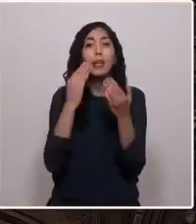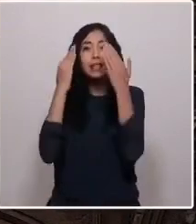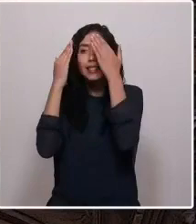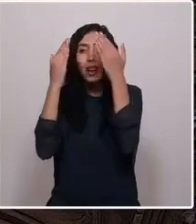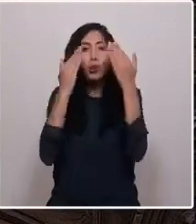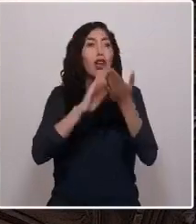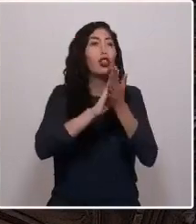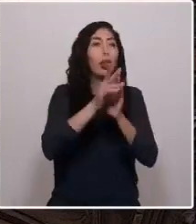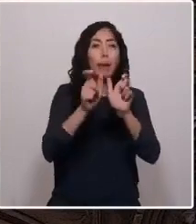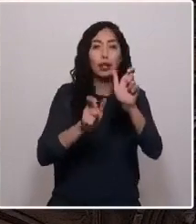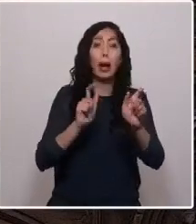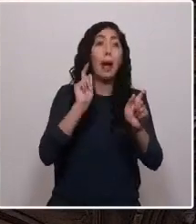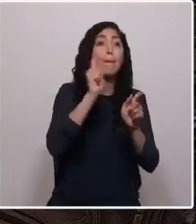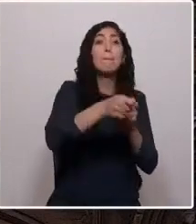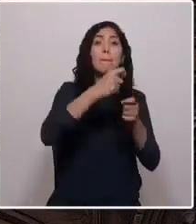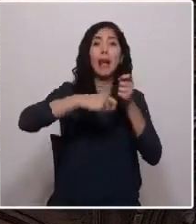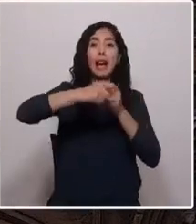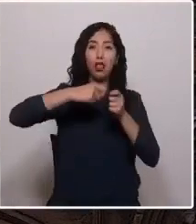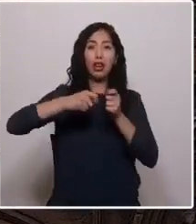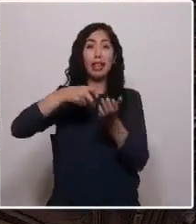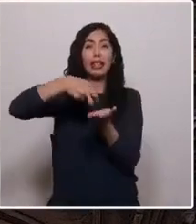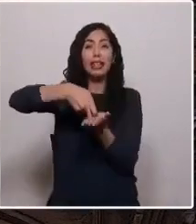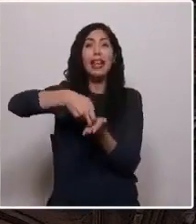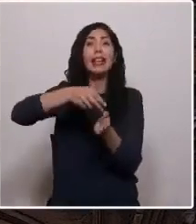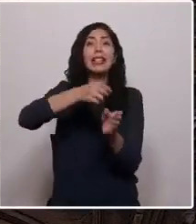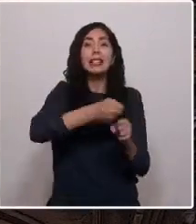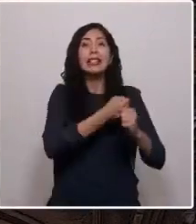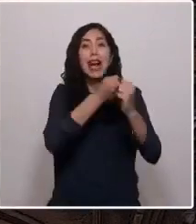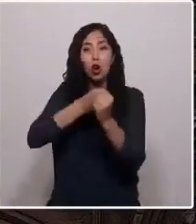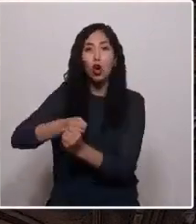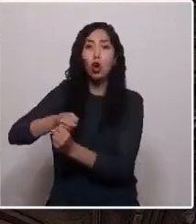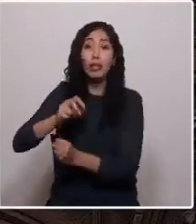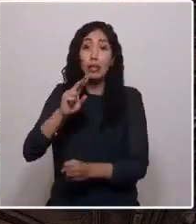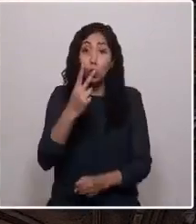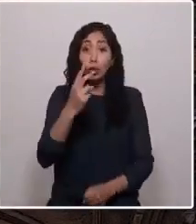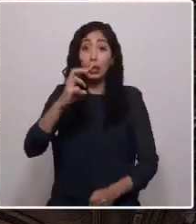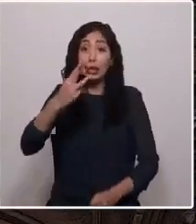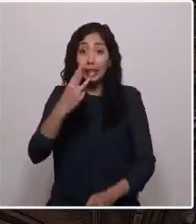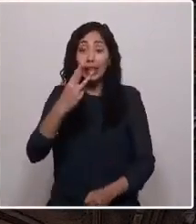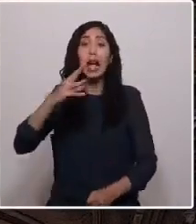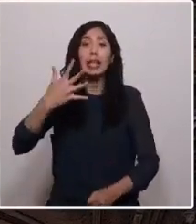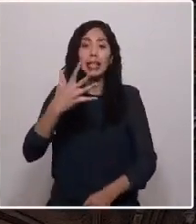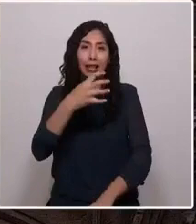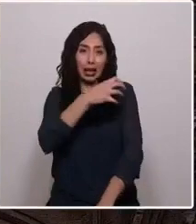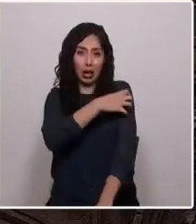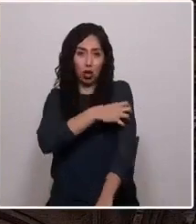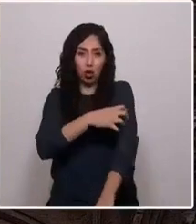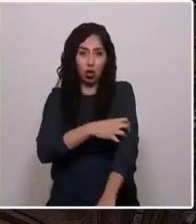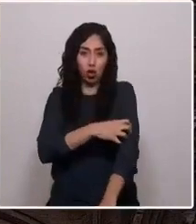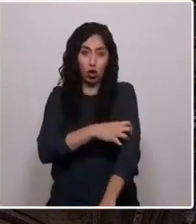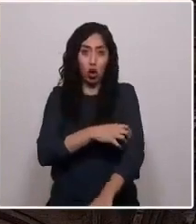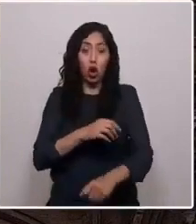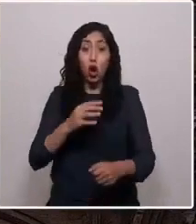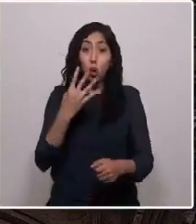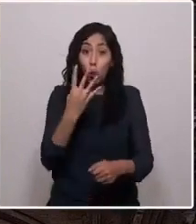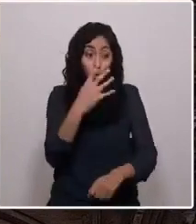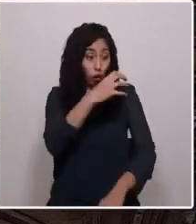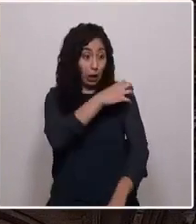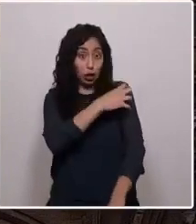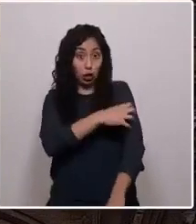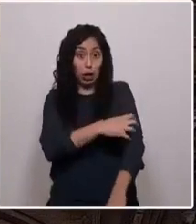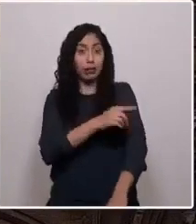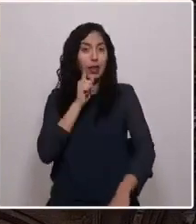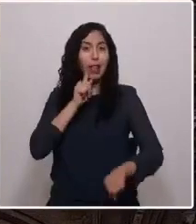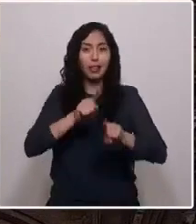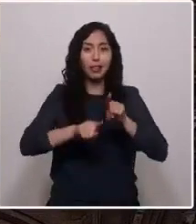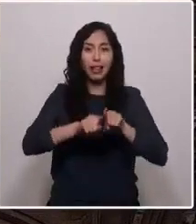los pescadores artesanales chango de la segunda, tercera y quinta región. Estas cuatro regiones componen el territorio de la Nación